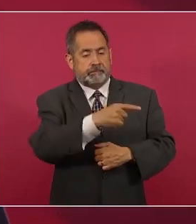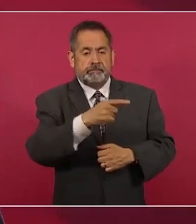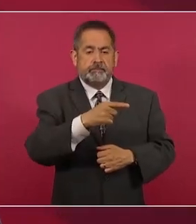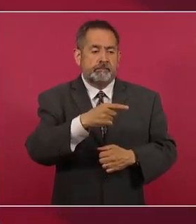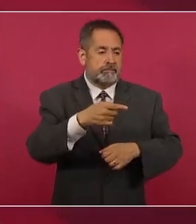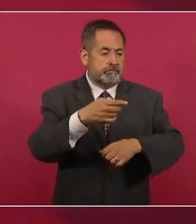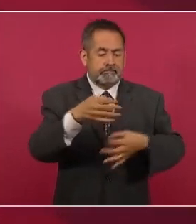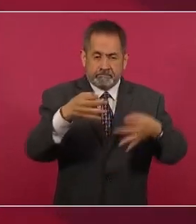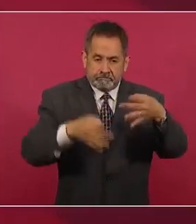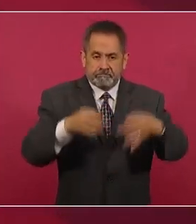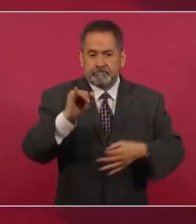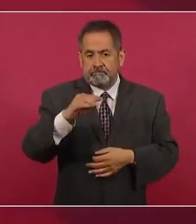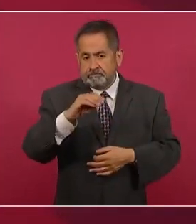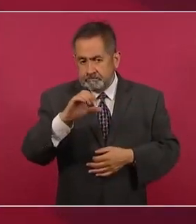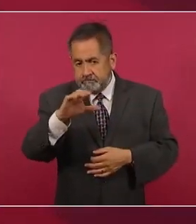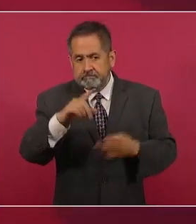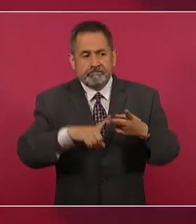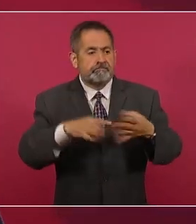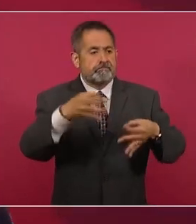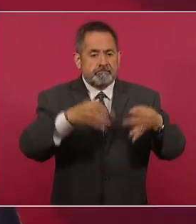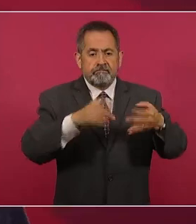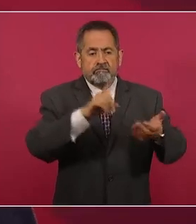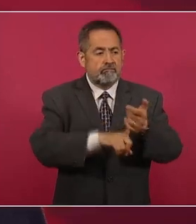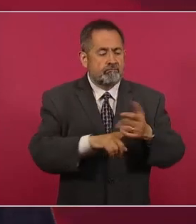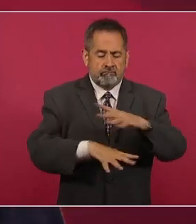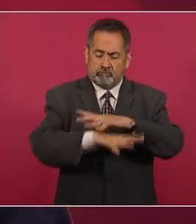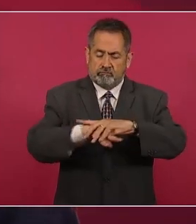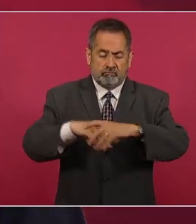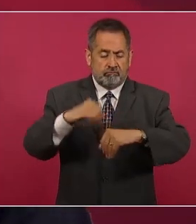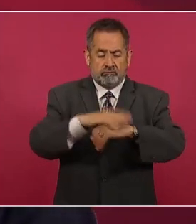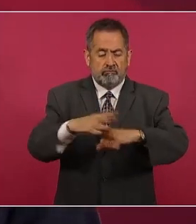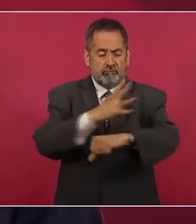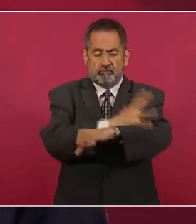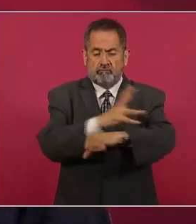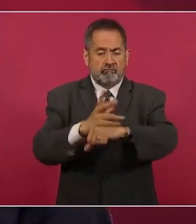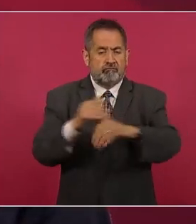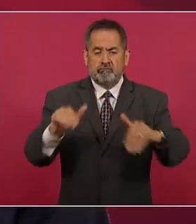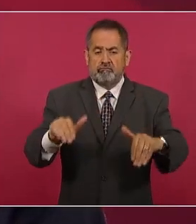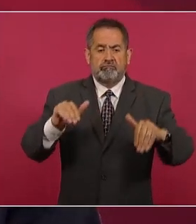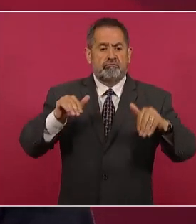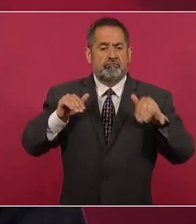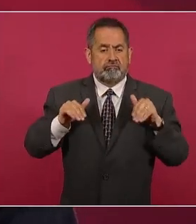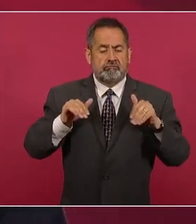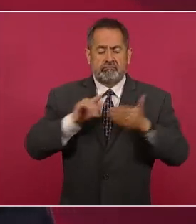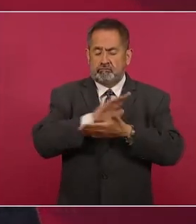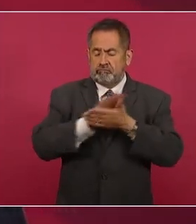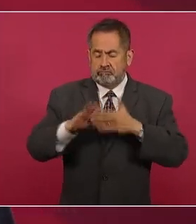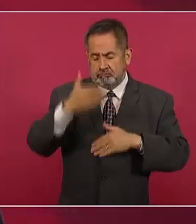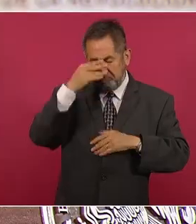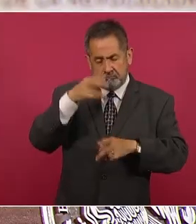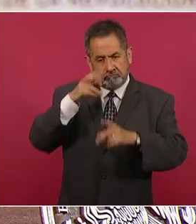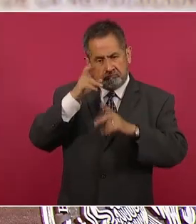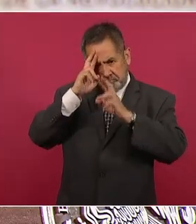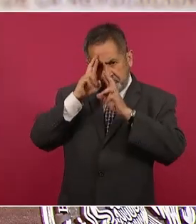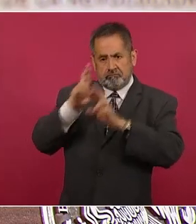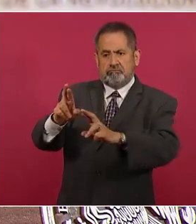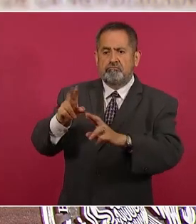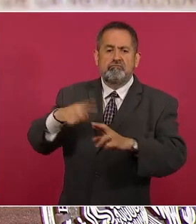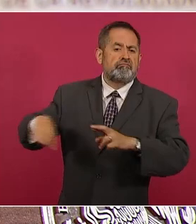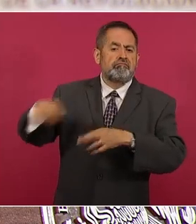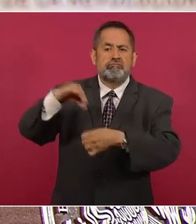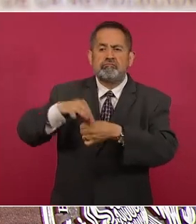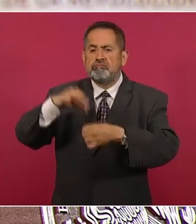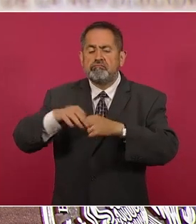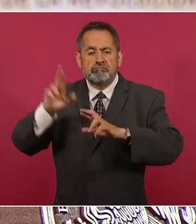judiciales sean imparciales y se apeguen a la legalidad y los principios democráticos, que